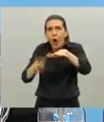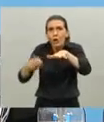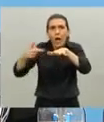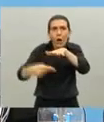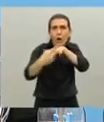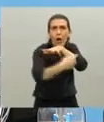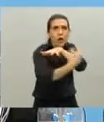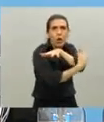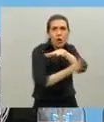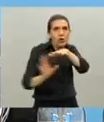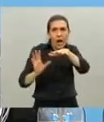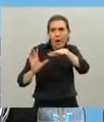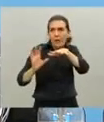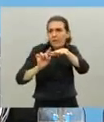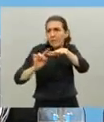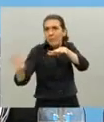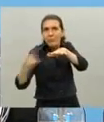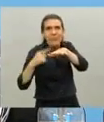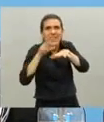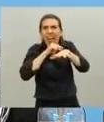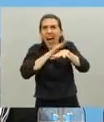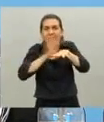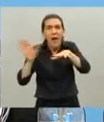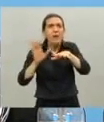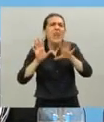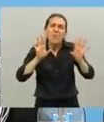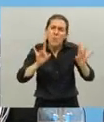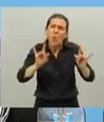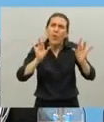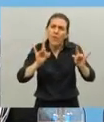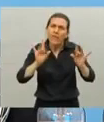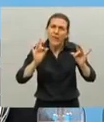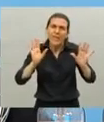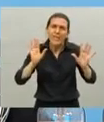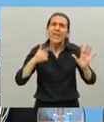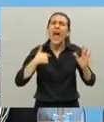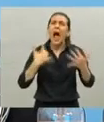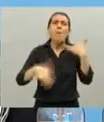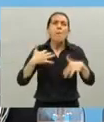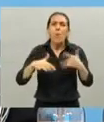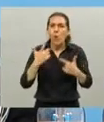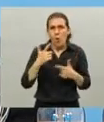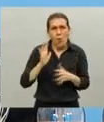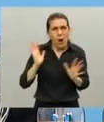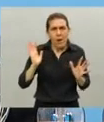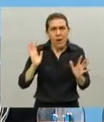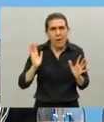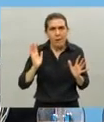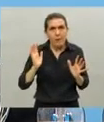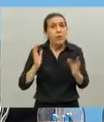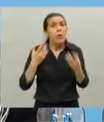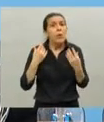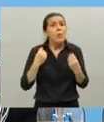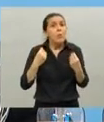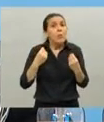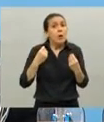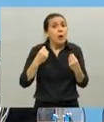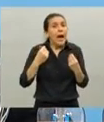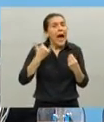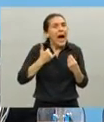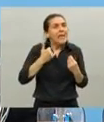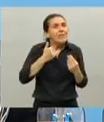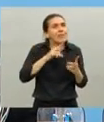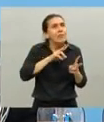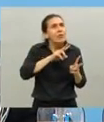entonces es muy difícil es muy difícil yo diría no apurarnos porque porque tenemos otra